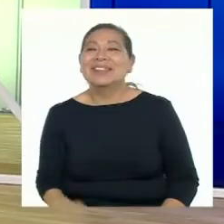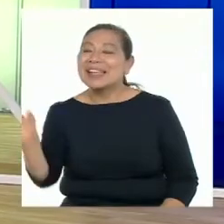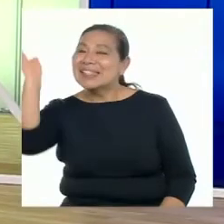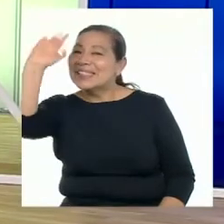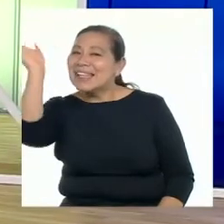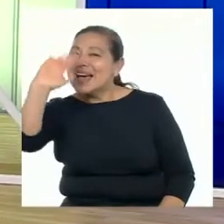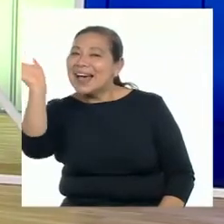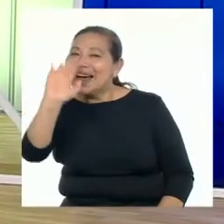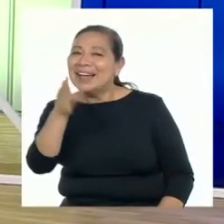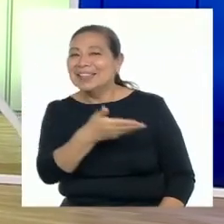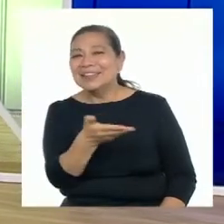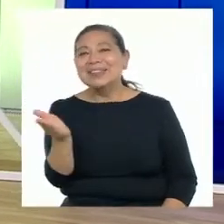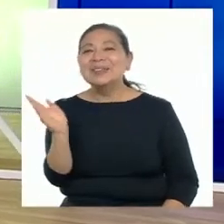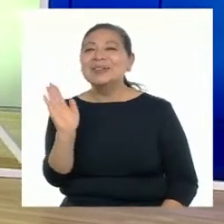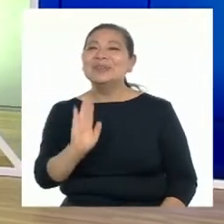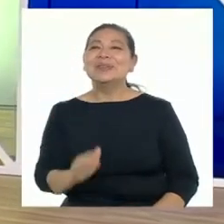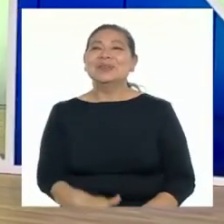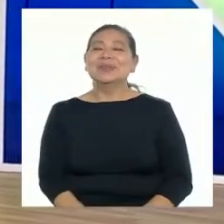¡Chao, chao, chao!